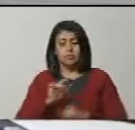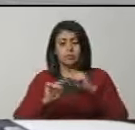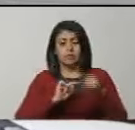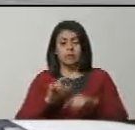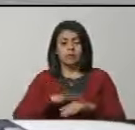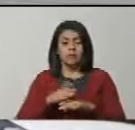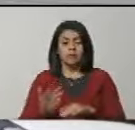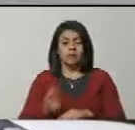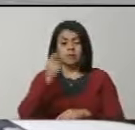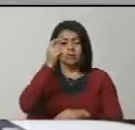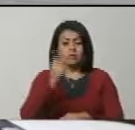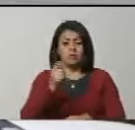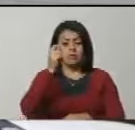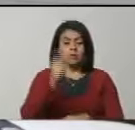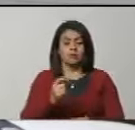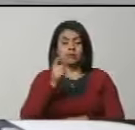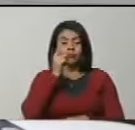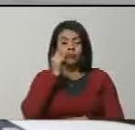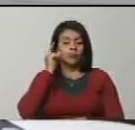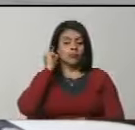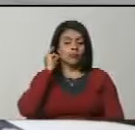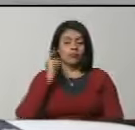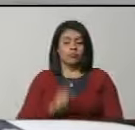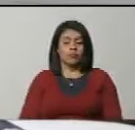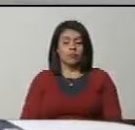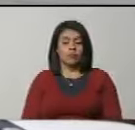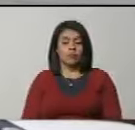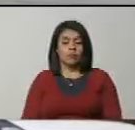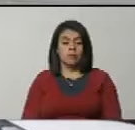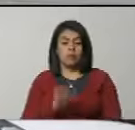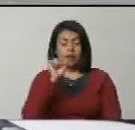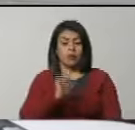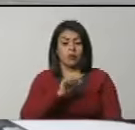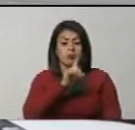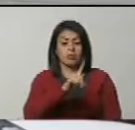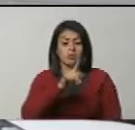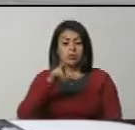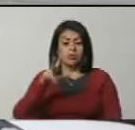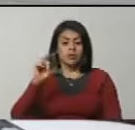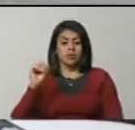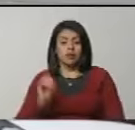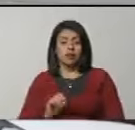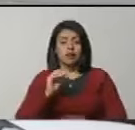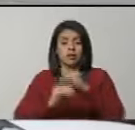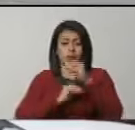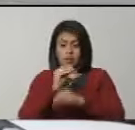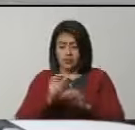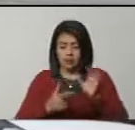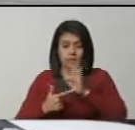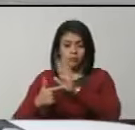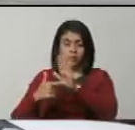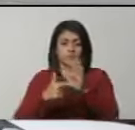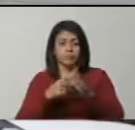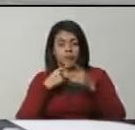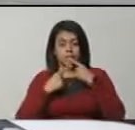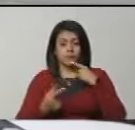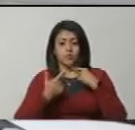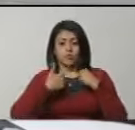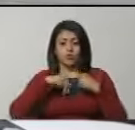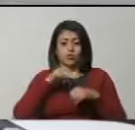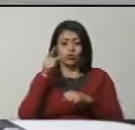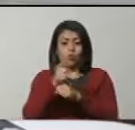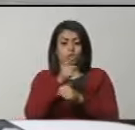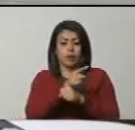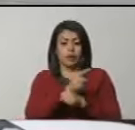orden para las legisladoras y los legisladores. Entonces, si el artículo 130 así establece, estamos